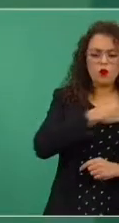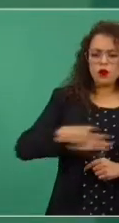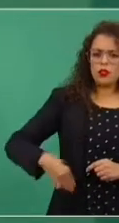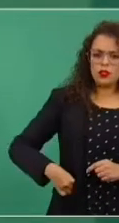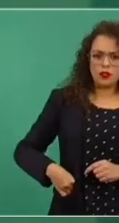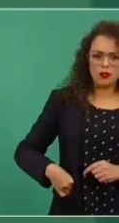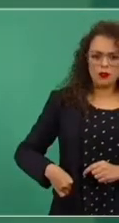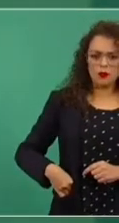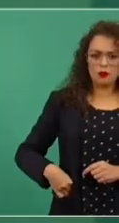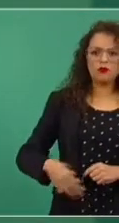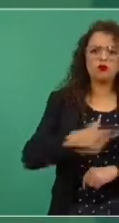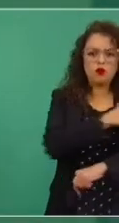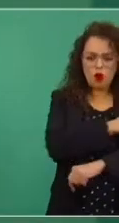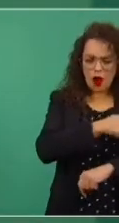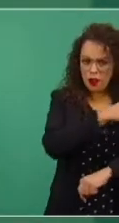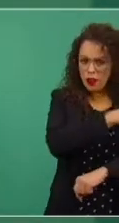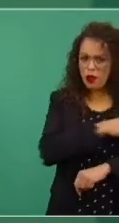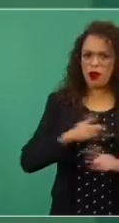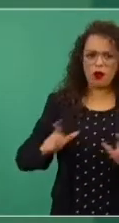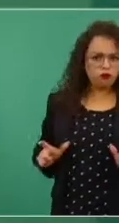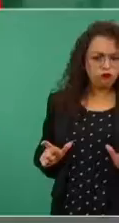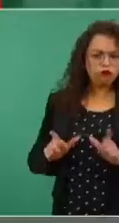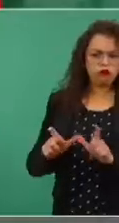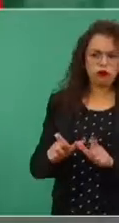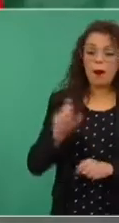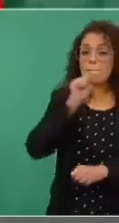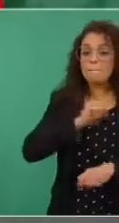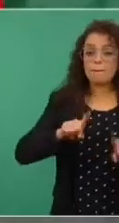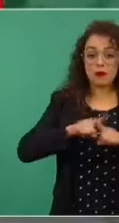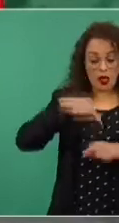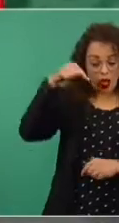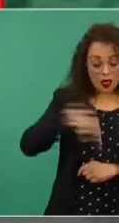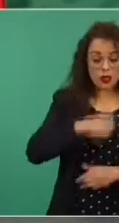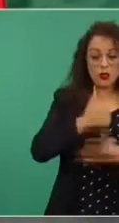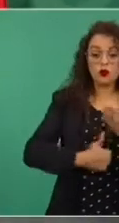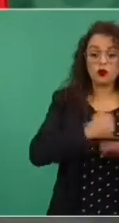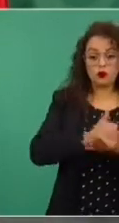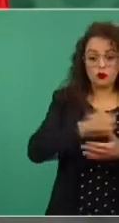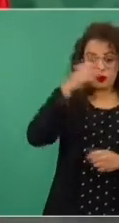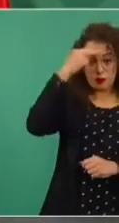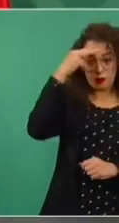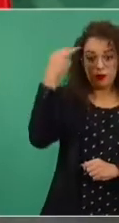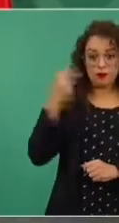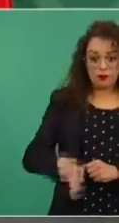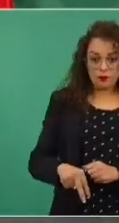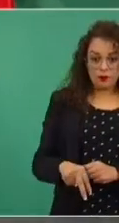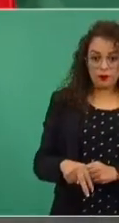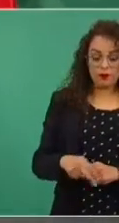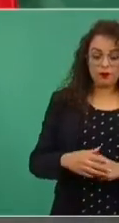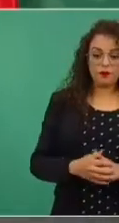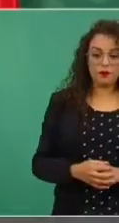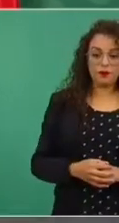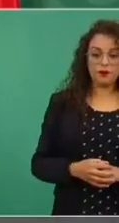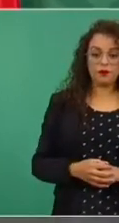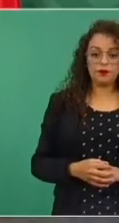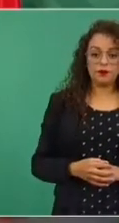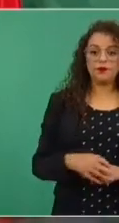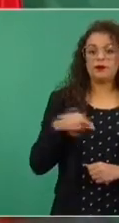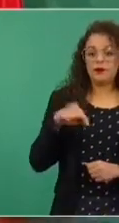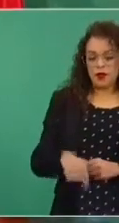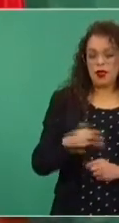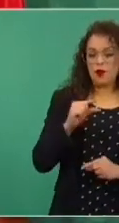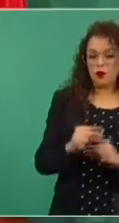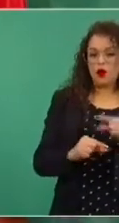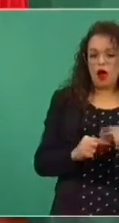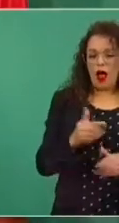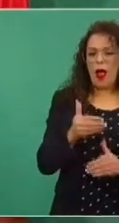Lo mismo aquí en la Ciudad de México, si se ha avanzado aquí en la Ciudad de México, independientemente